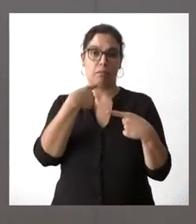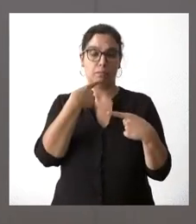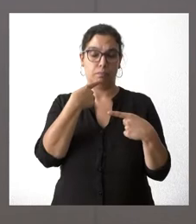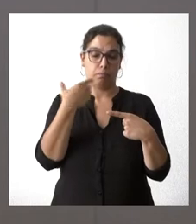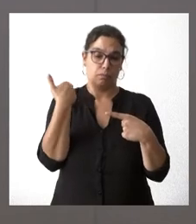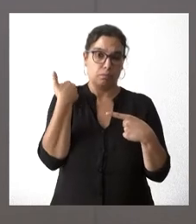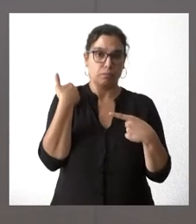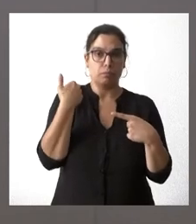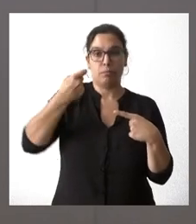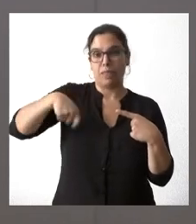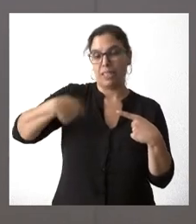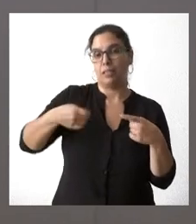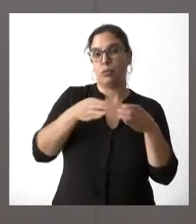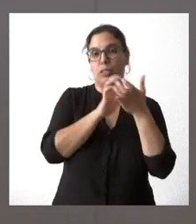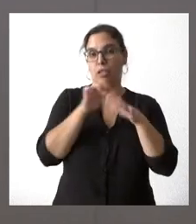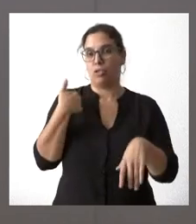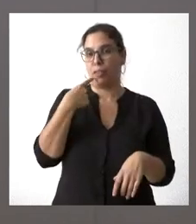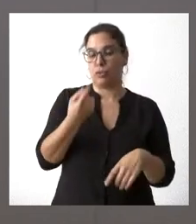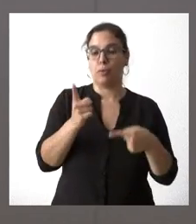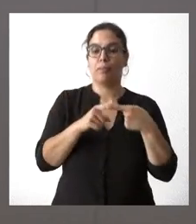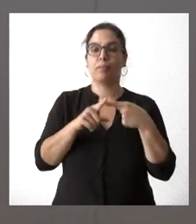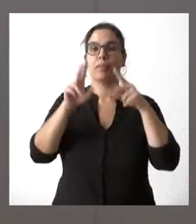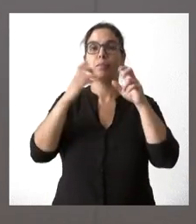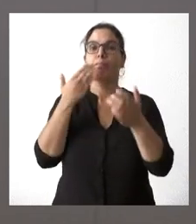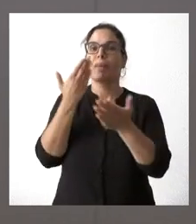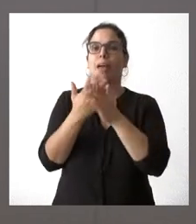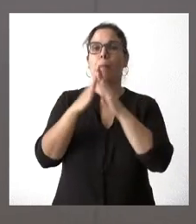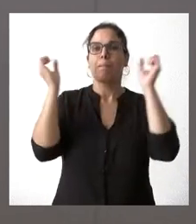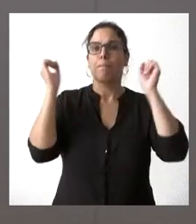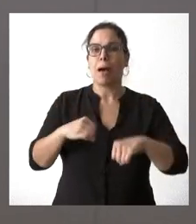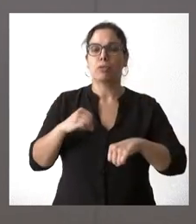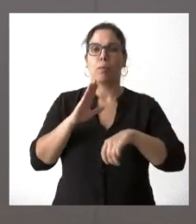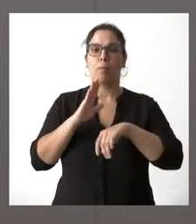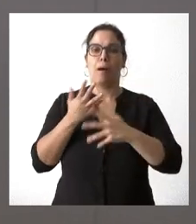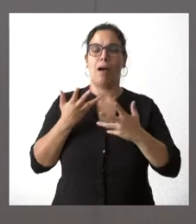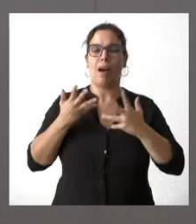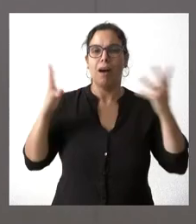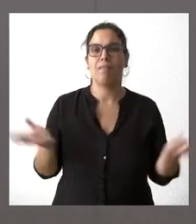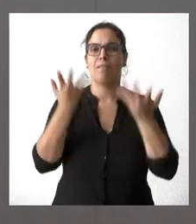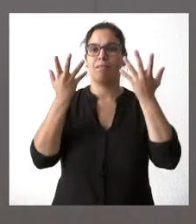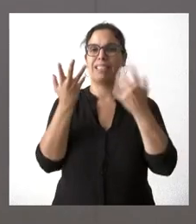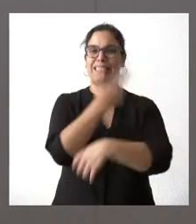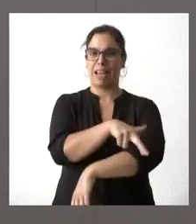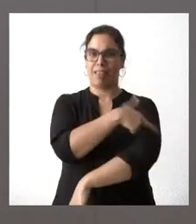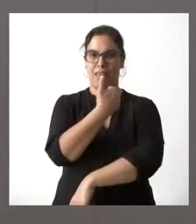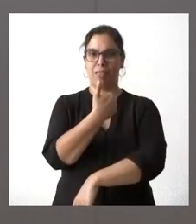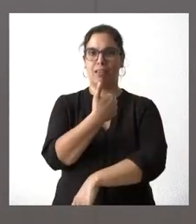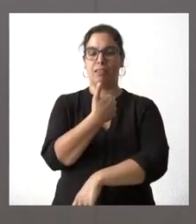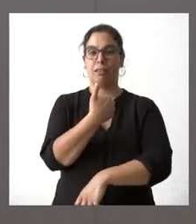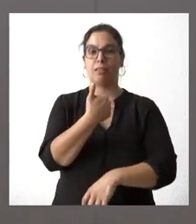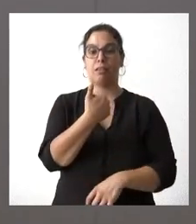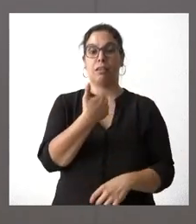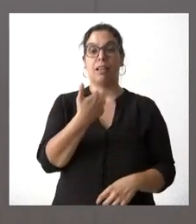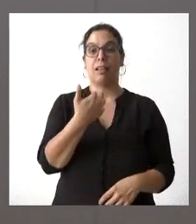presidente de la Junta de Castilla y León, la petición de un pacto por la sanidad, en donde se tienda a